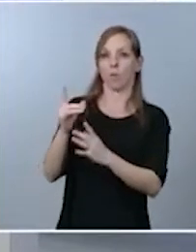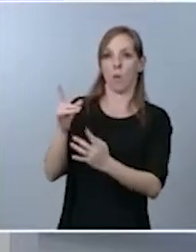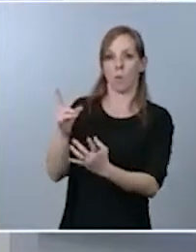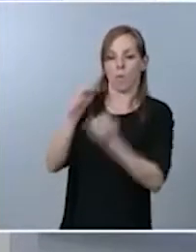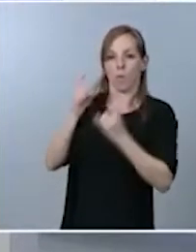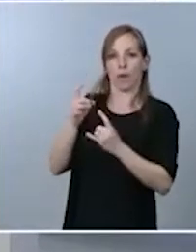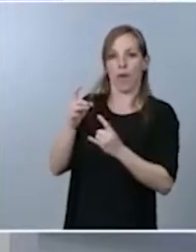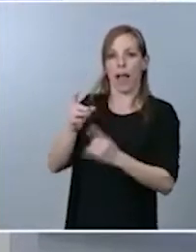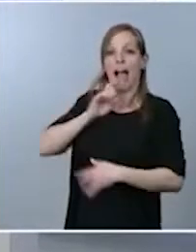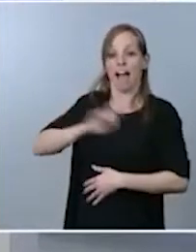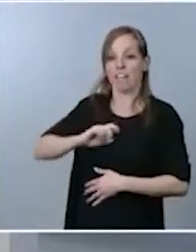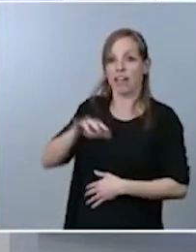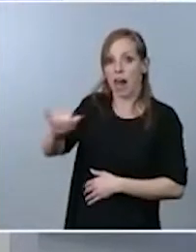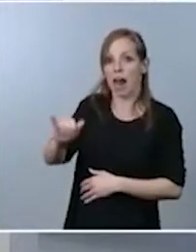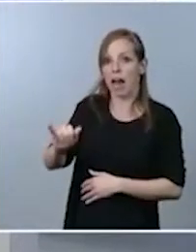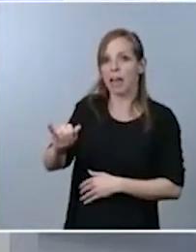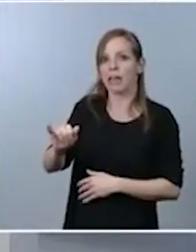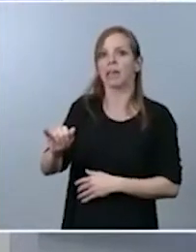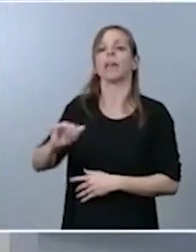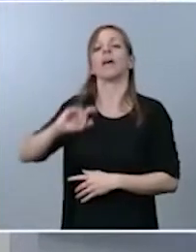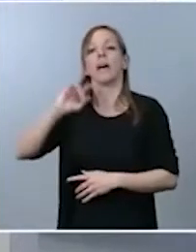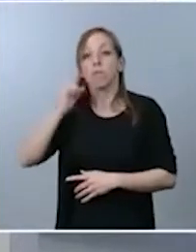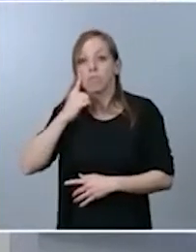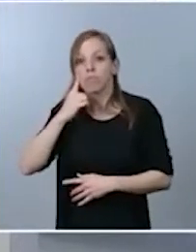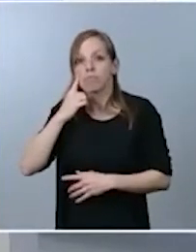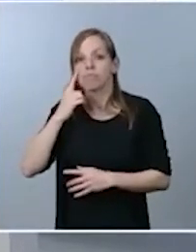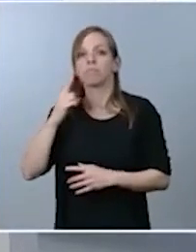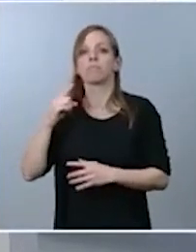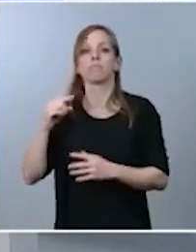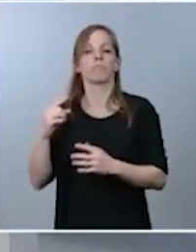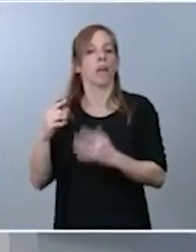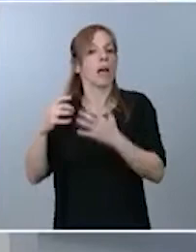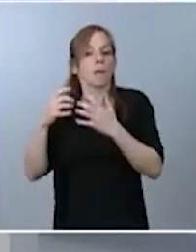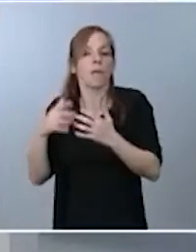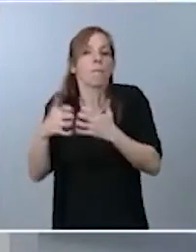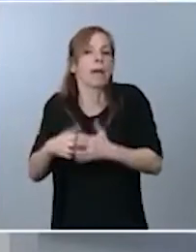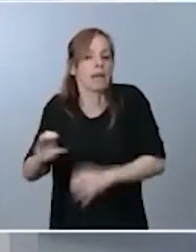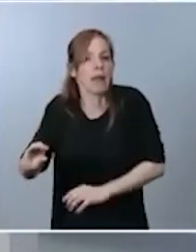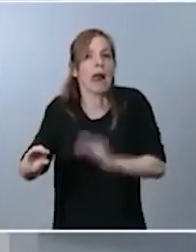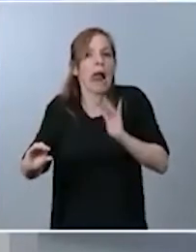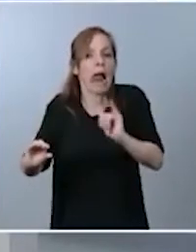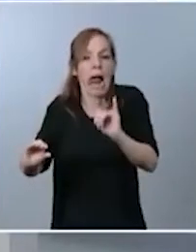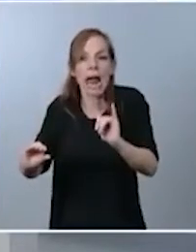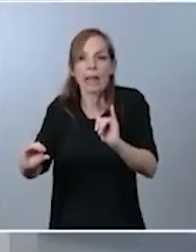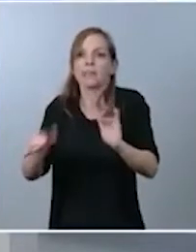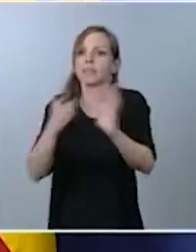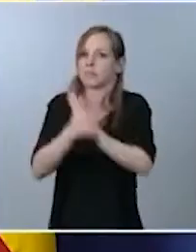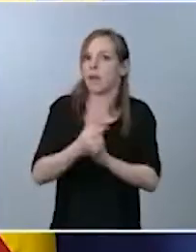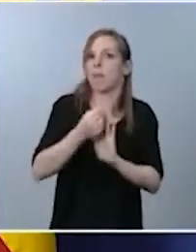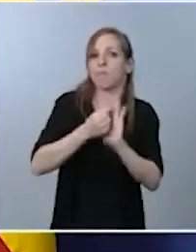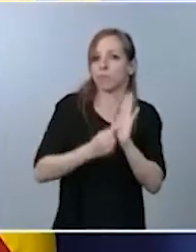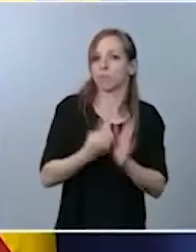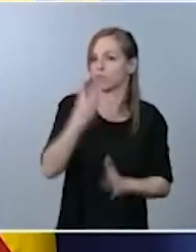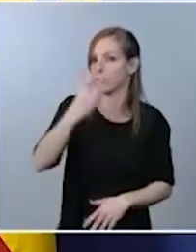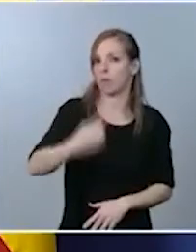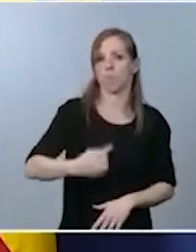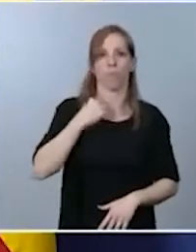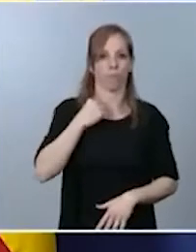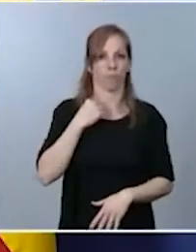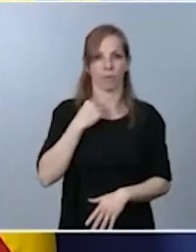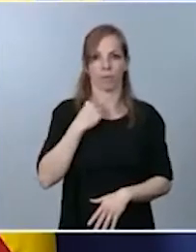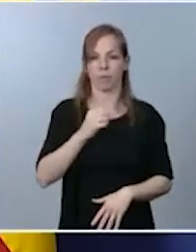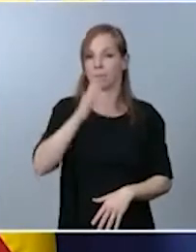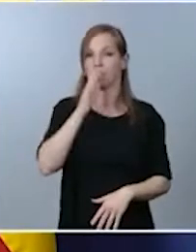mera tenencia de esos mecanismos, al simple hecho de llevarlos en el vehículo. Difícilmente es comprensible que alguien lleve un